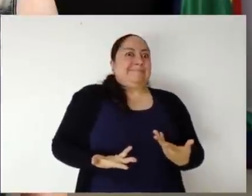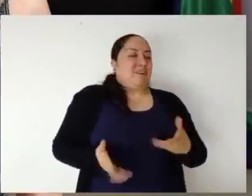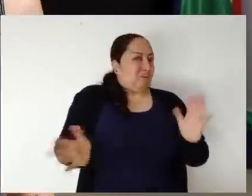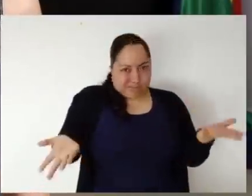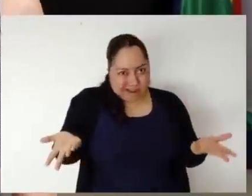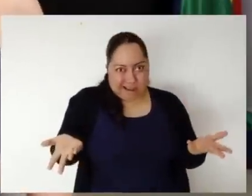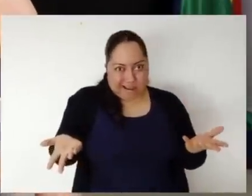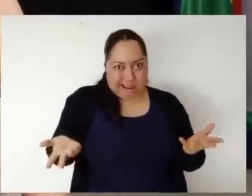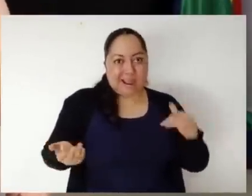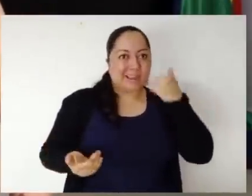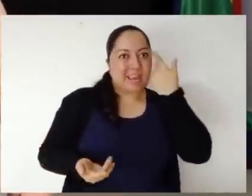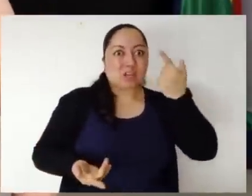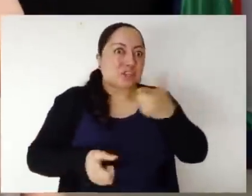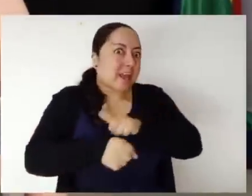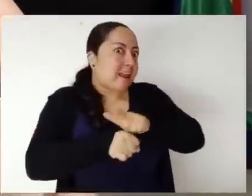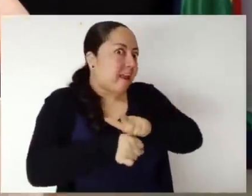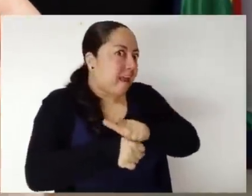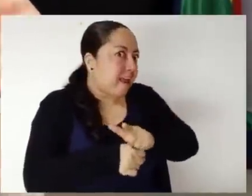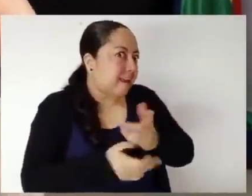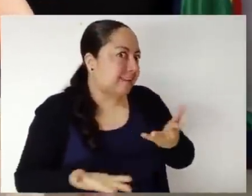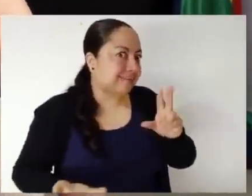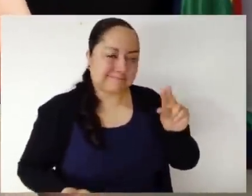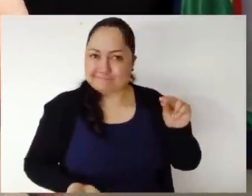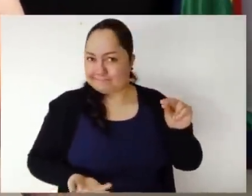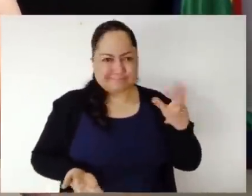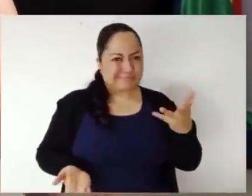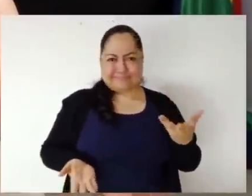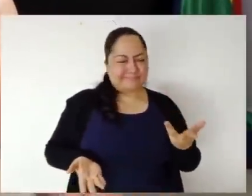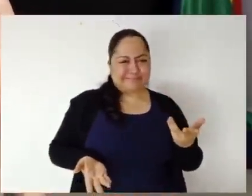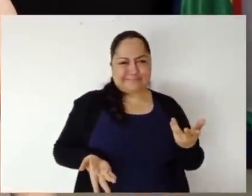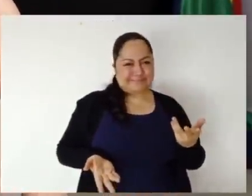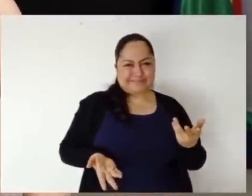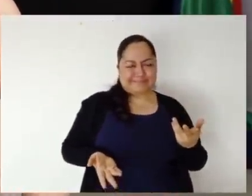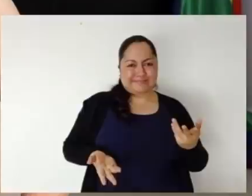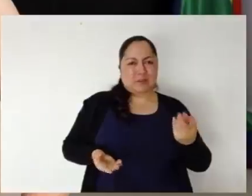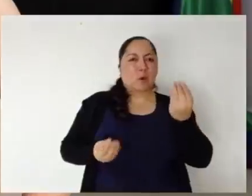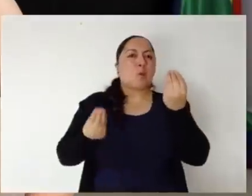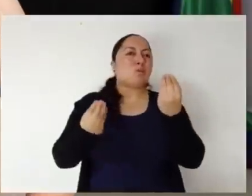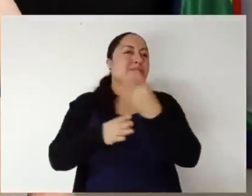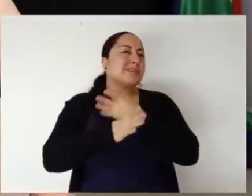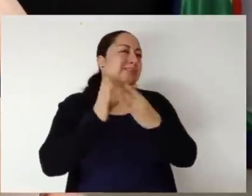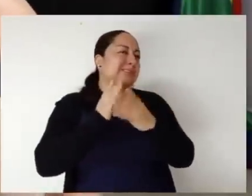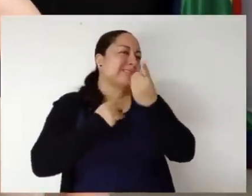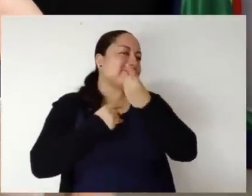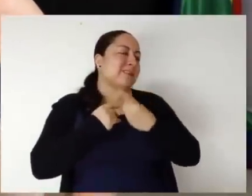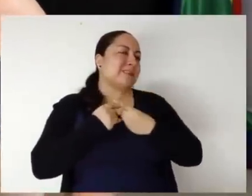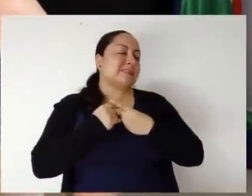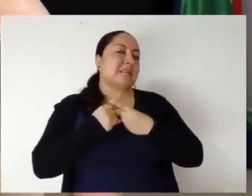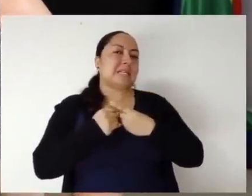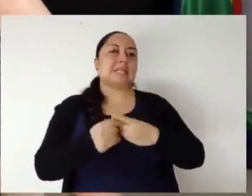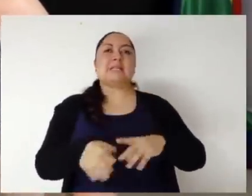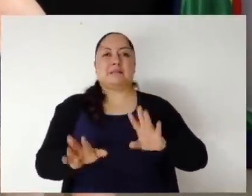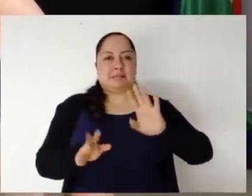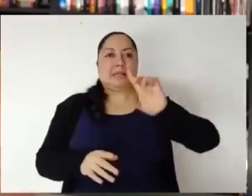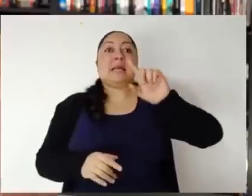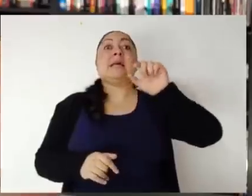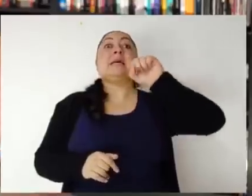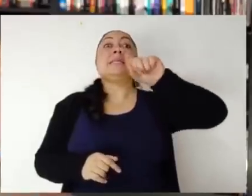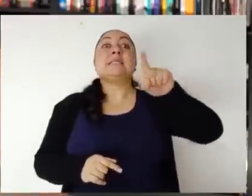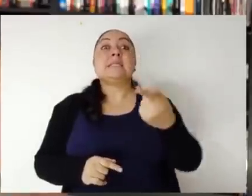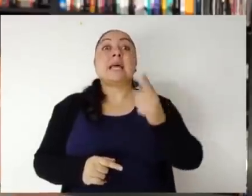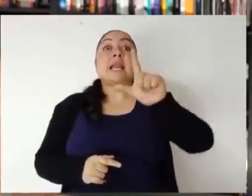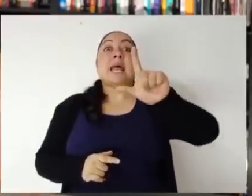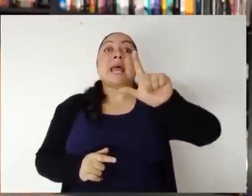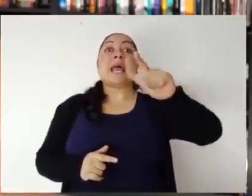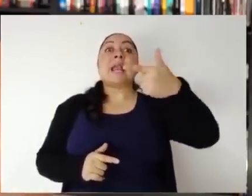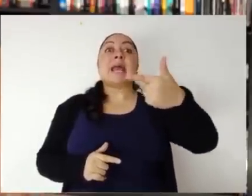güey. Tengo antojo de ser homosexual. Y pues mi favorita de todas las cosas que me dice la gente que está en contra de mí es que me dicen que ser LGBT es una enfermedad, cosa que